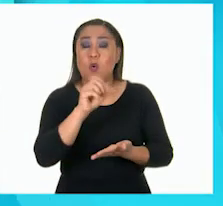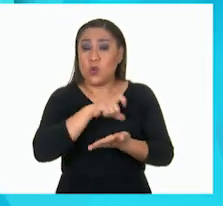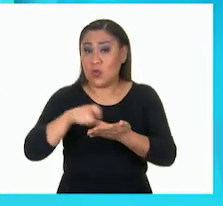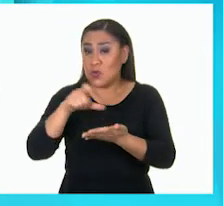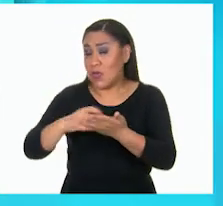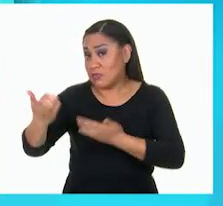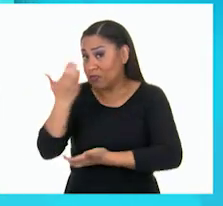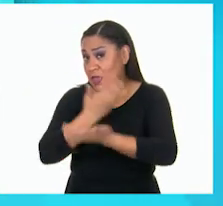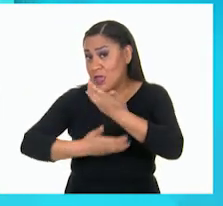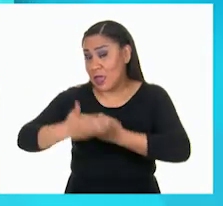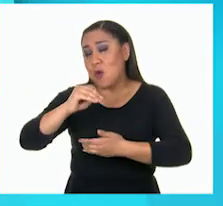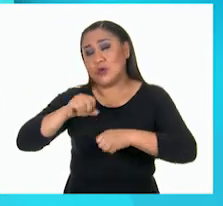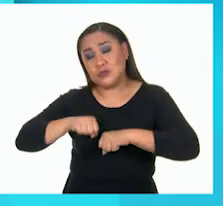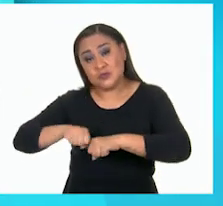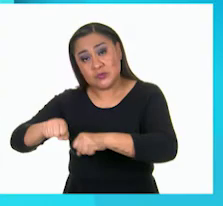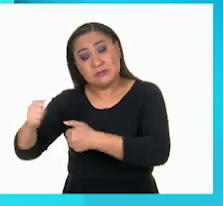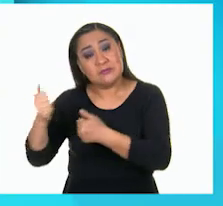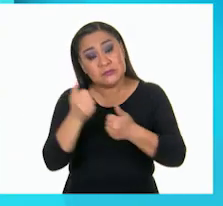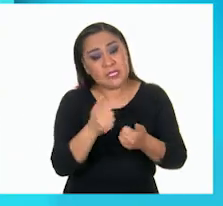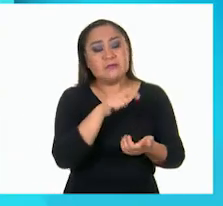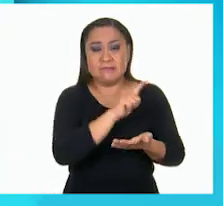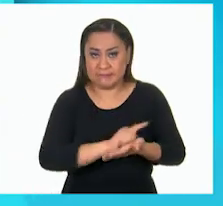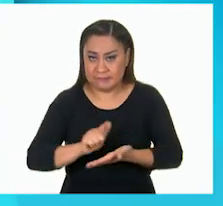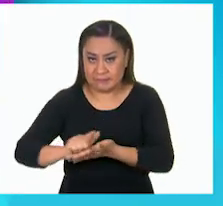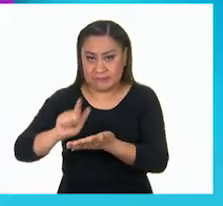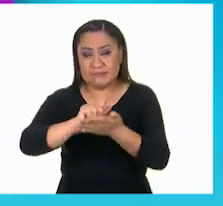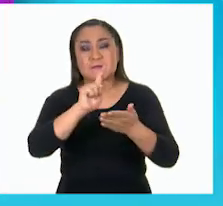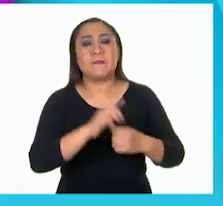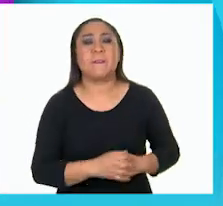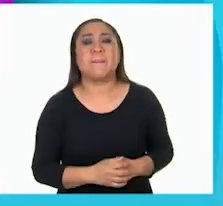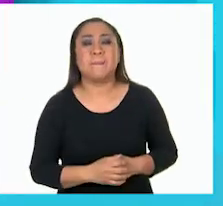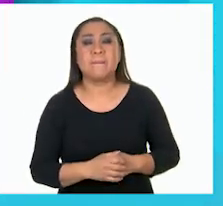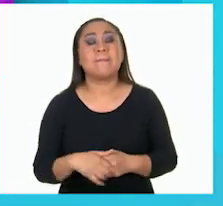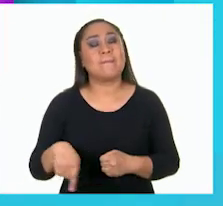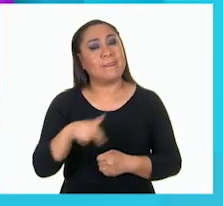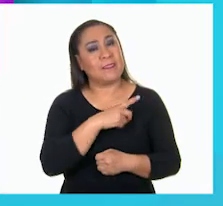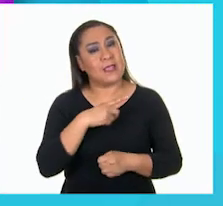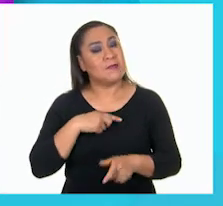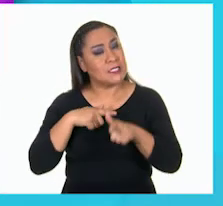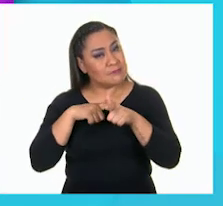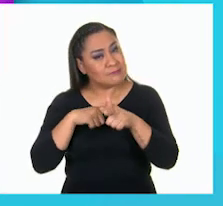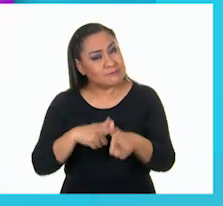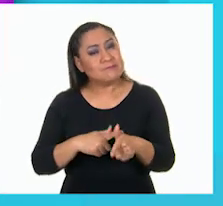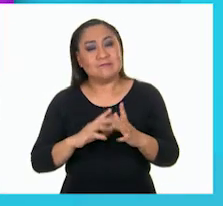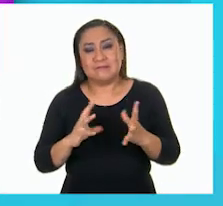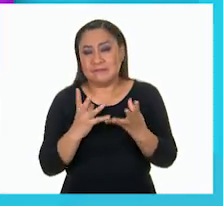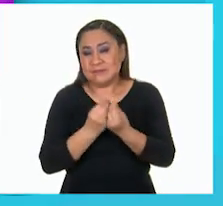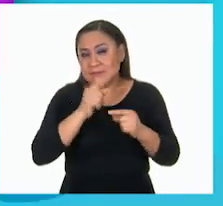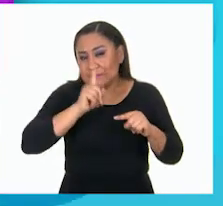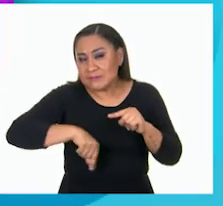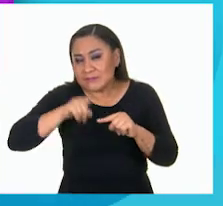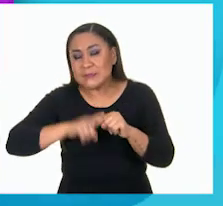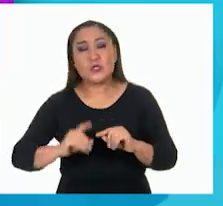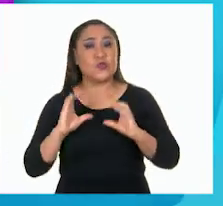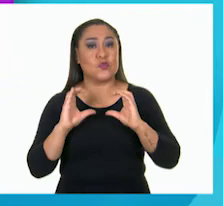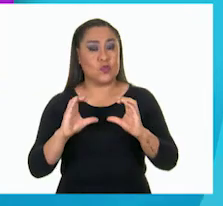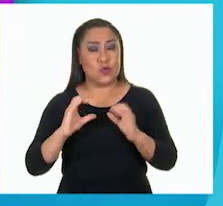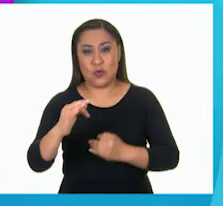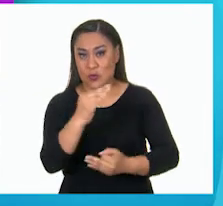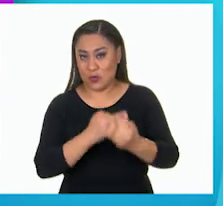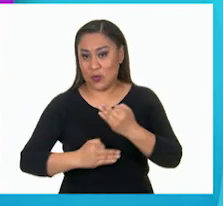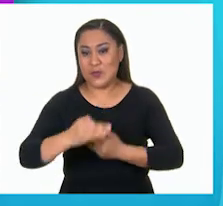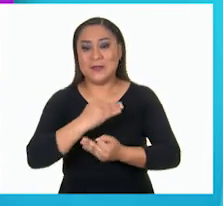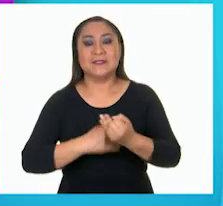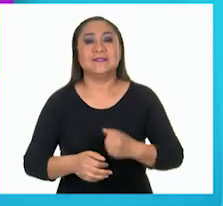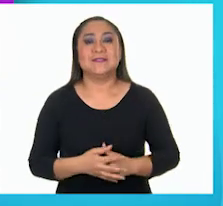cosas que compres en la tienda o en el supermercado. Sigamos luchando juntos contra este virus cuidándonos los unos